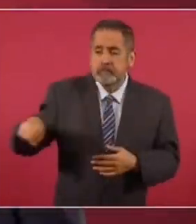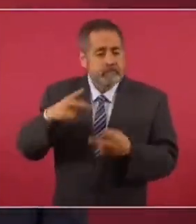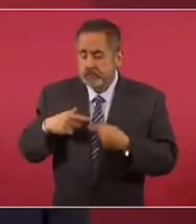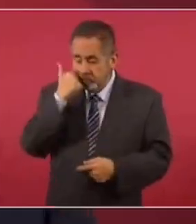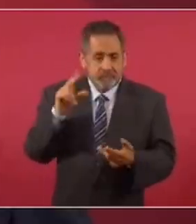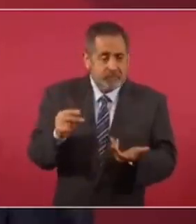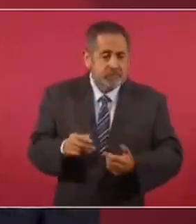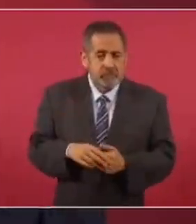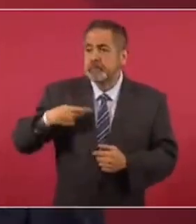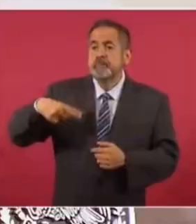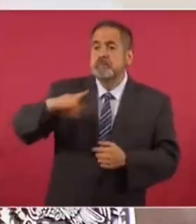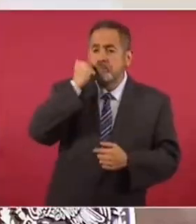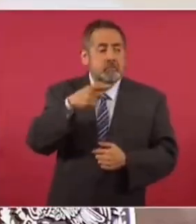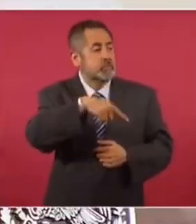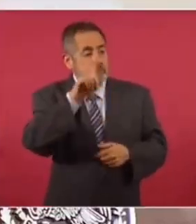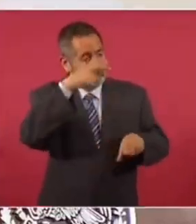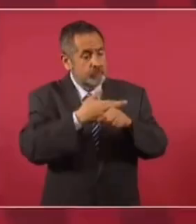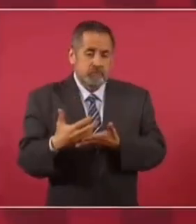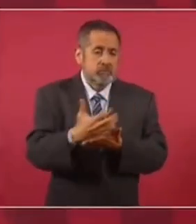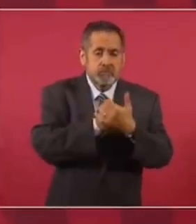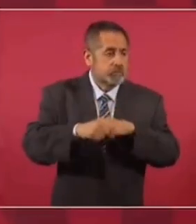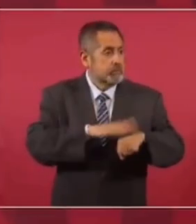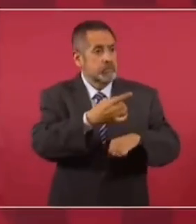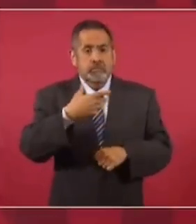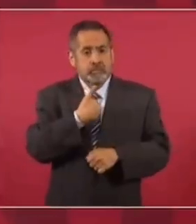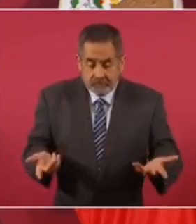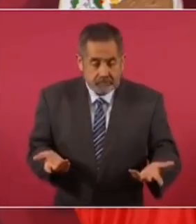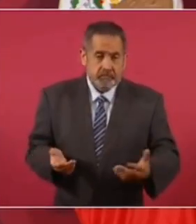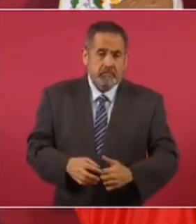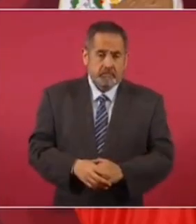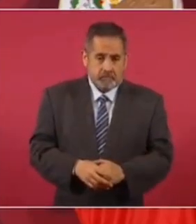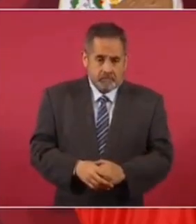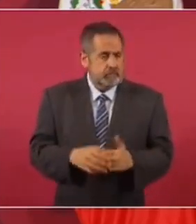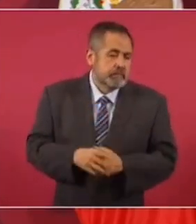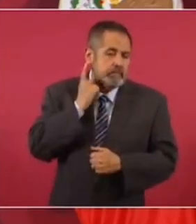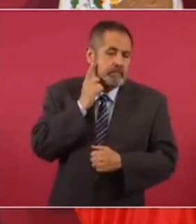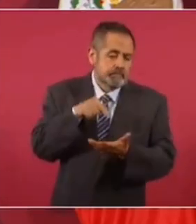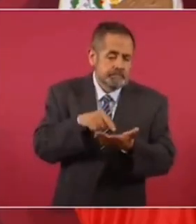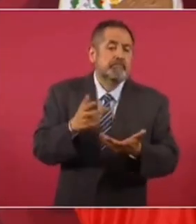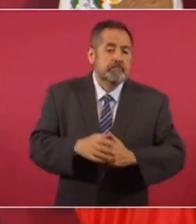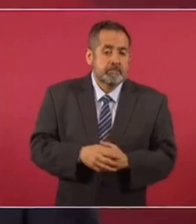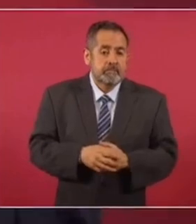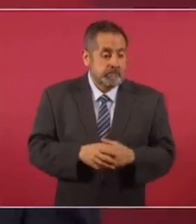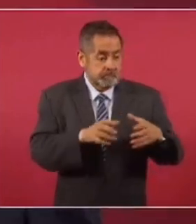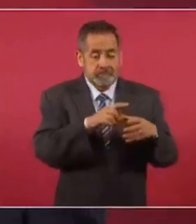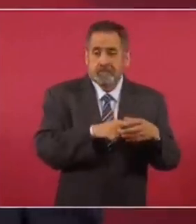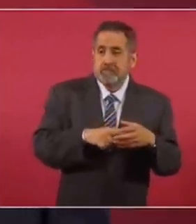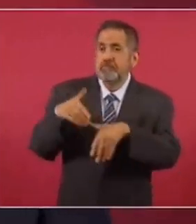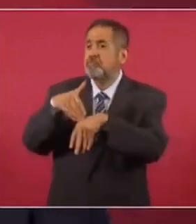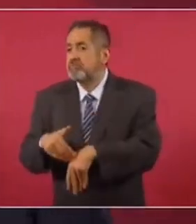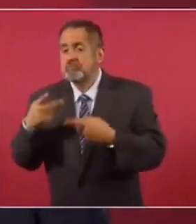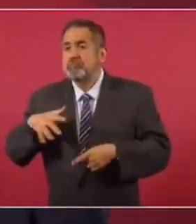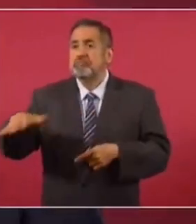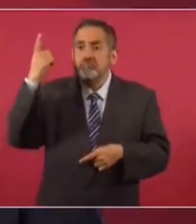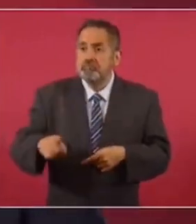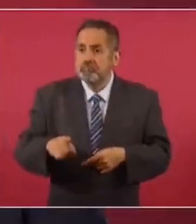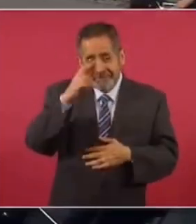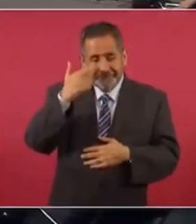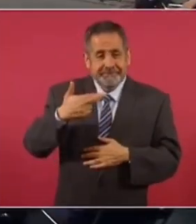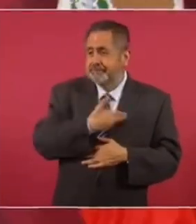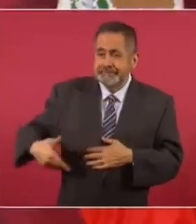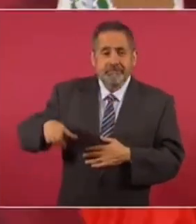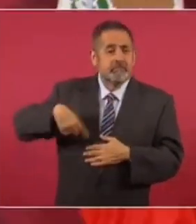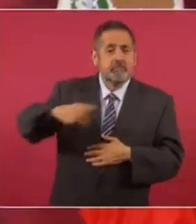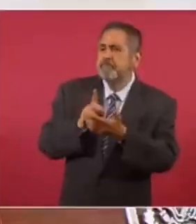y la gente no quiere que los consejeros ganen más que el presidente de la República. ¿Qué van a hacer entonces? Desobedecer el mandato del pueblo.